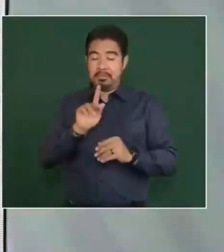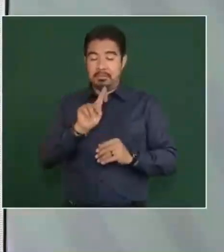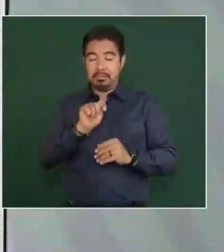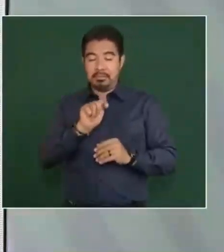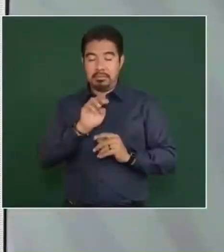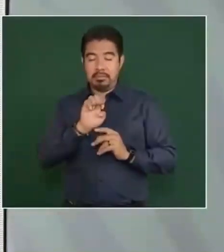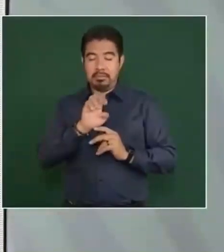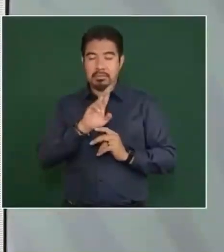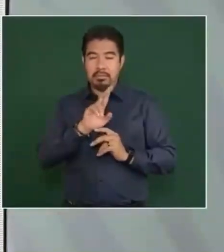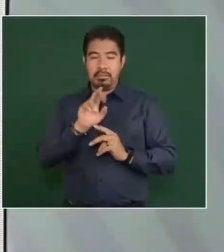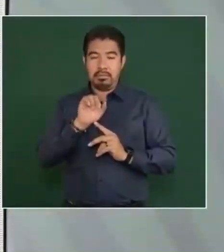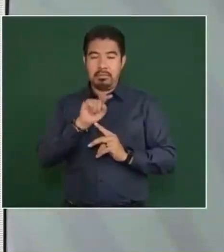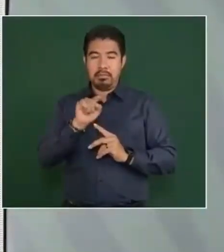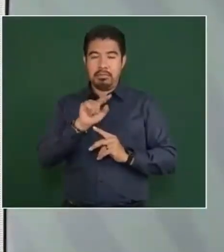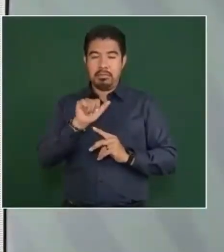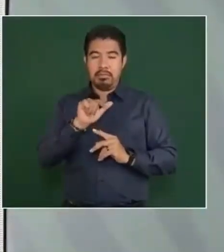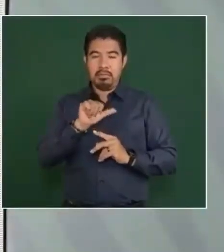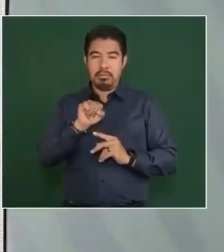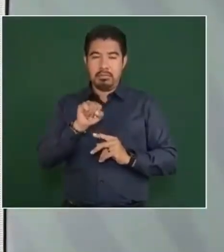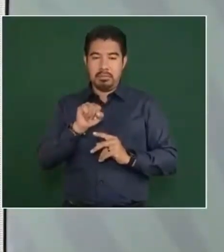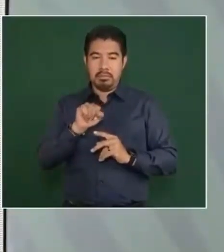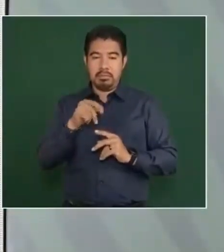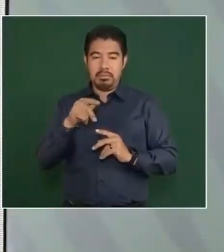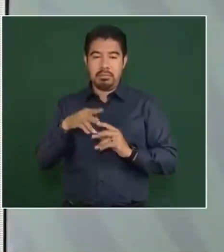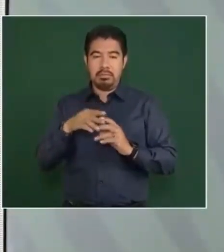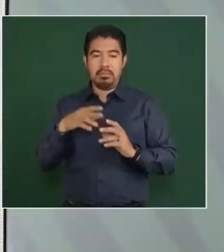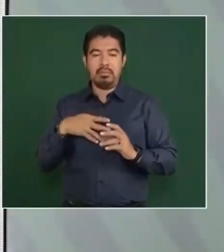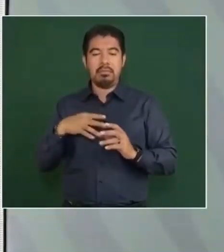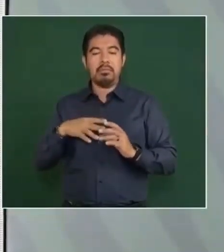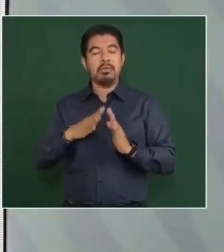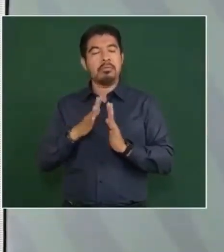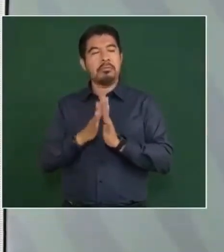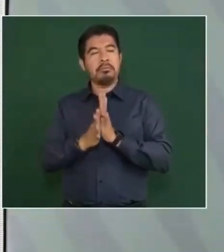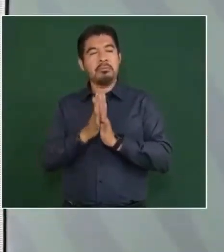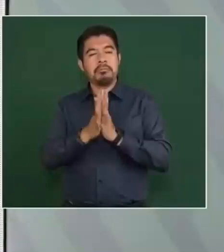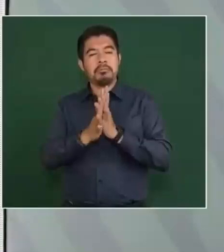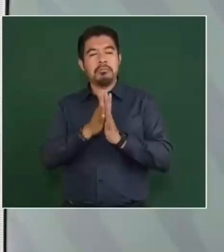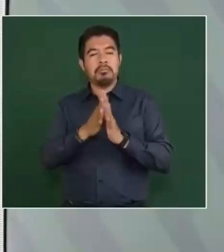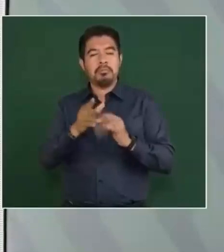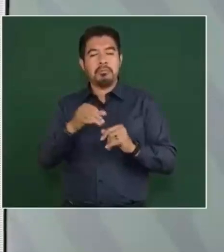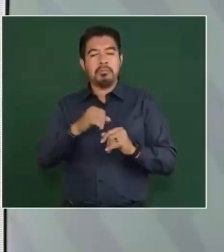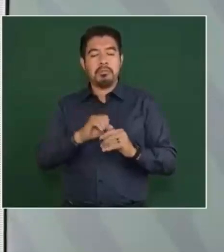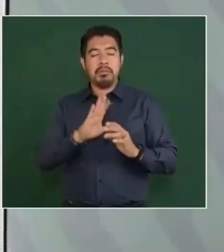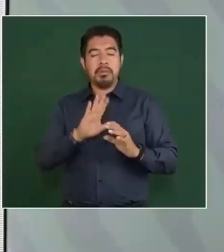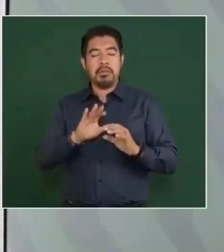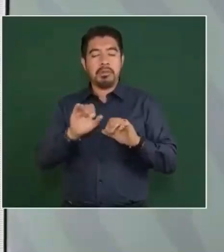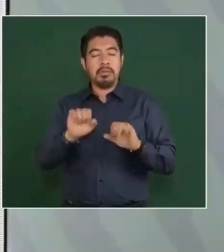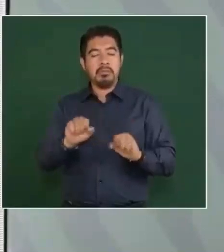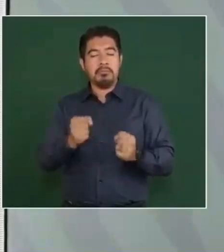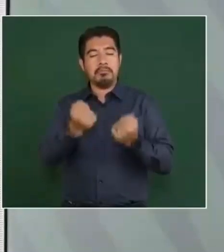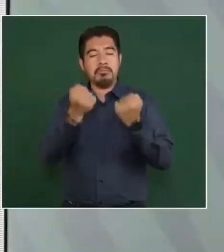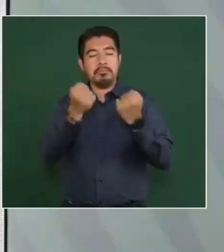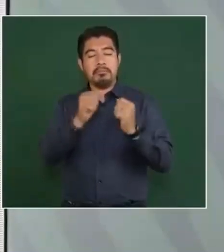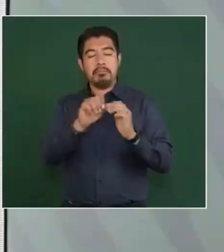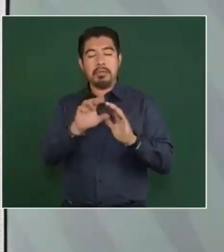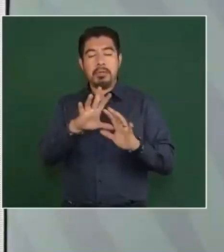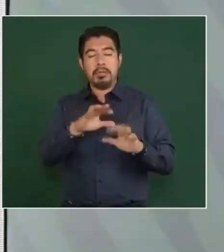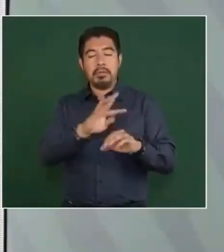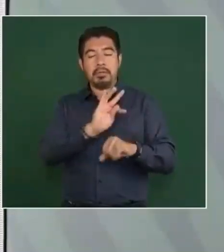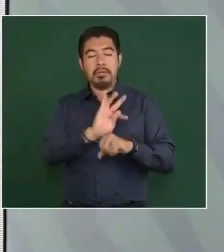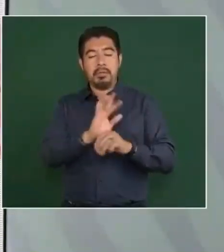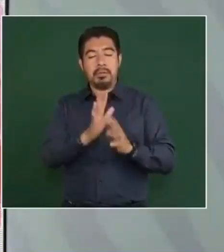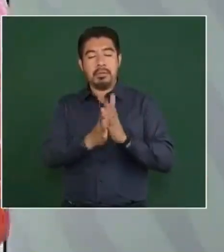era de estos últimos. Héroes que construían.